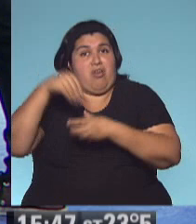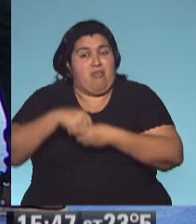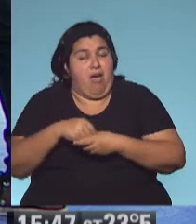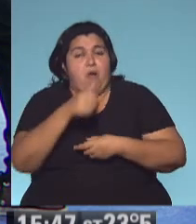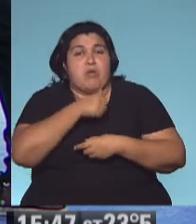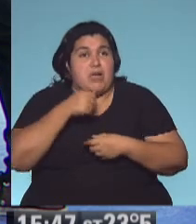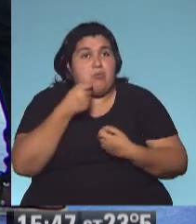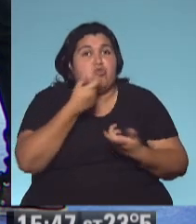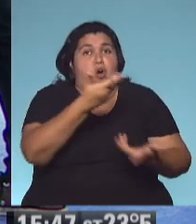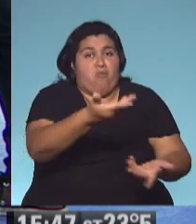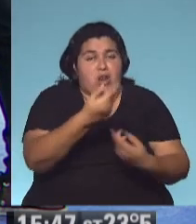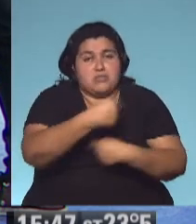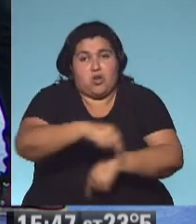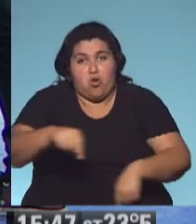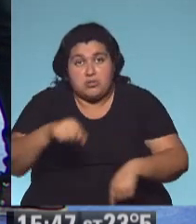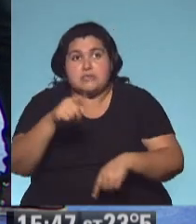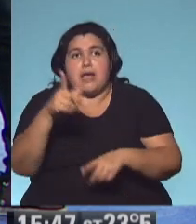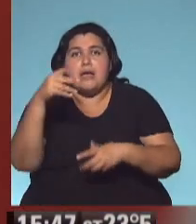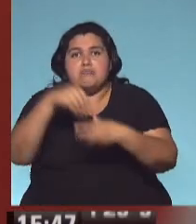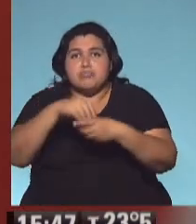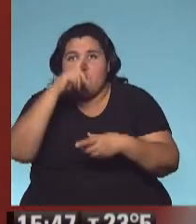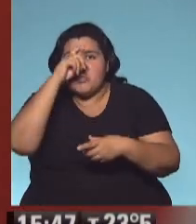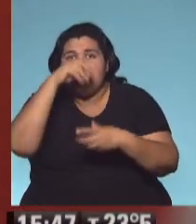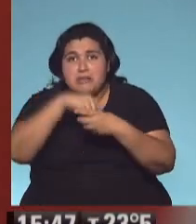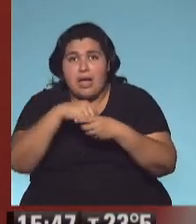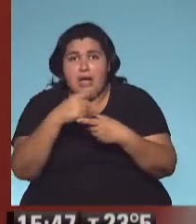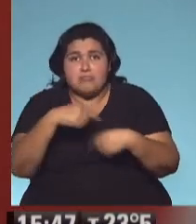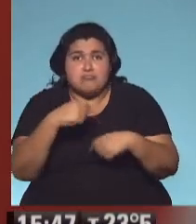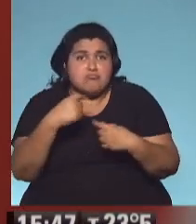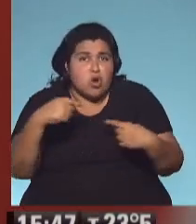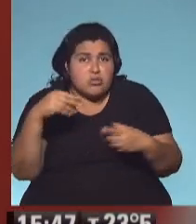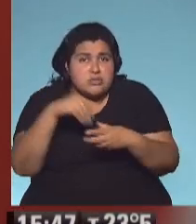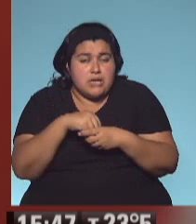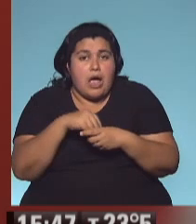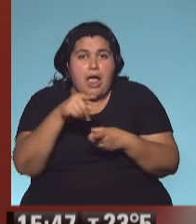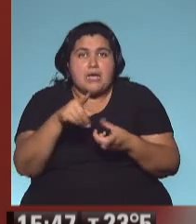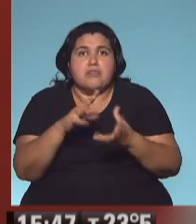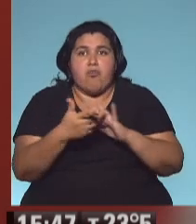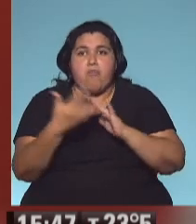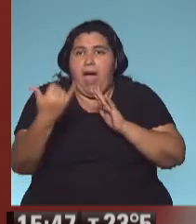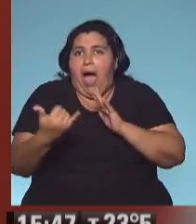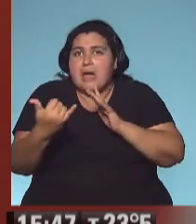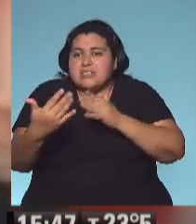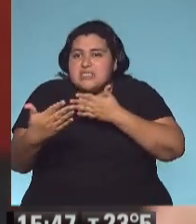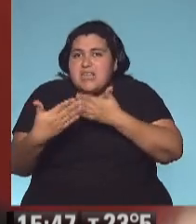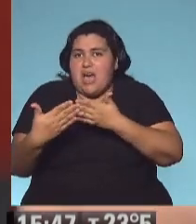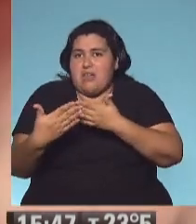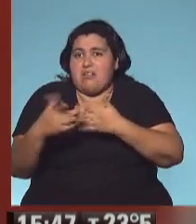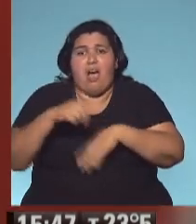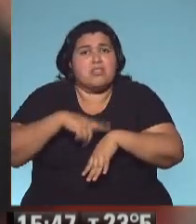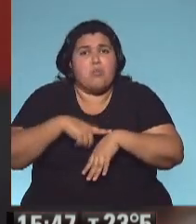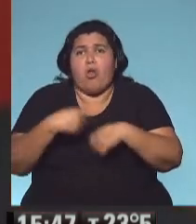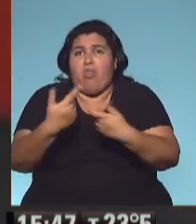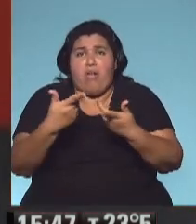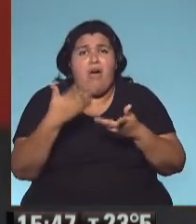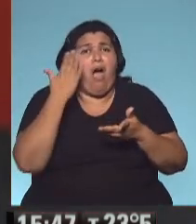no solamente los medicamentos, sino los utensilios que hacen falta. Toda esa gente está expuesta. No hay que darle tiempo, no hay suficientes camas,